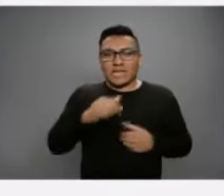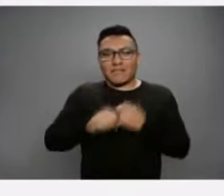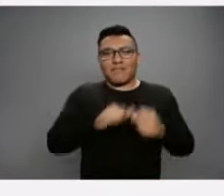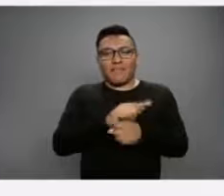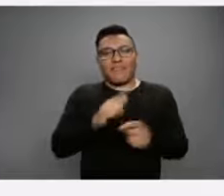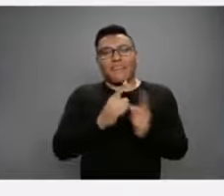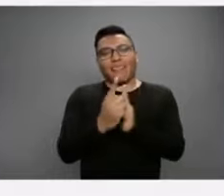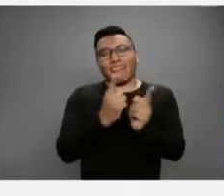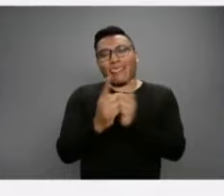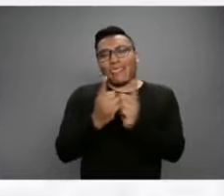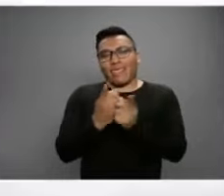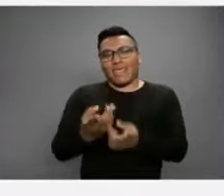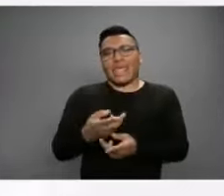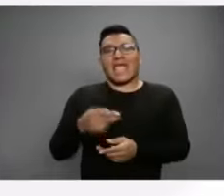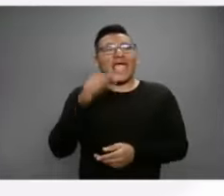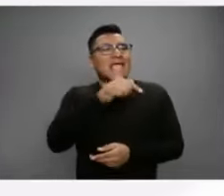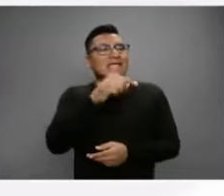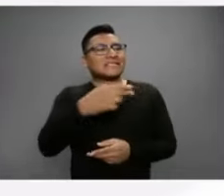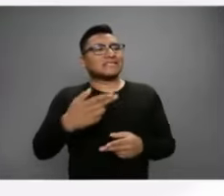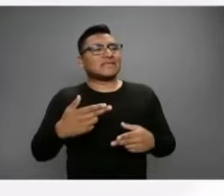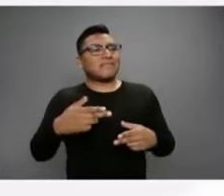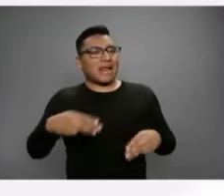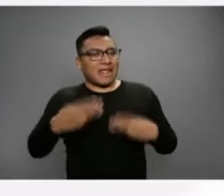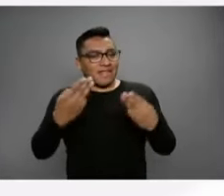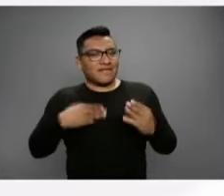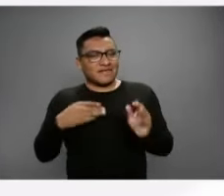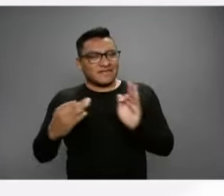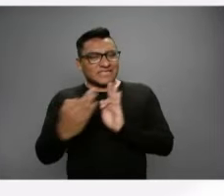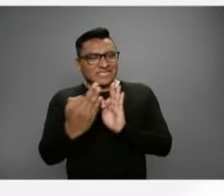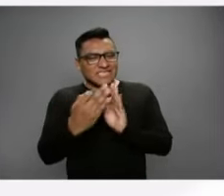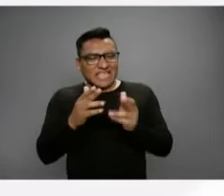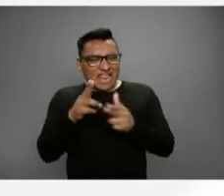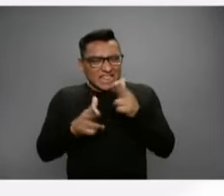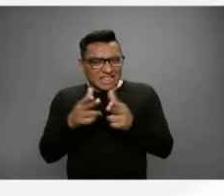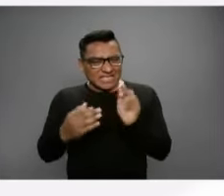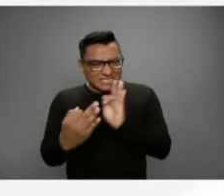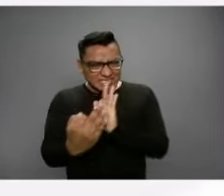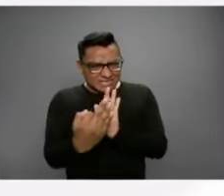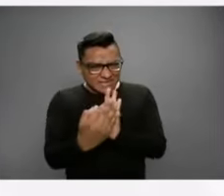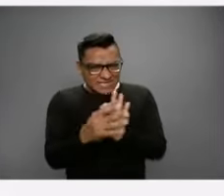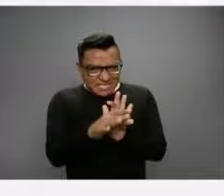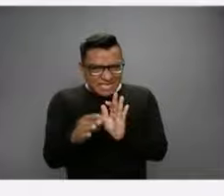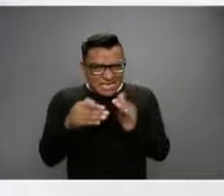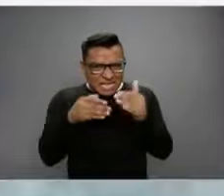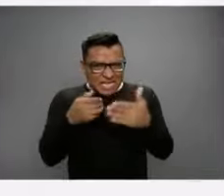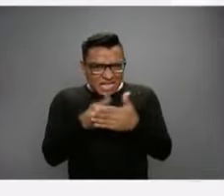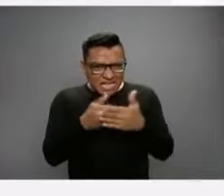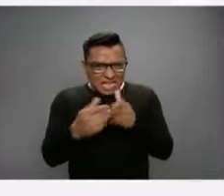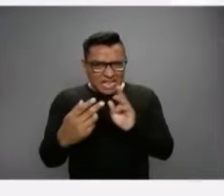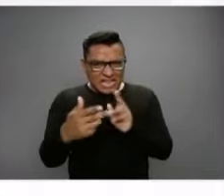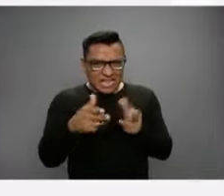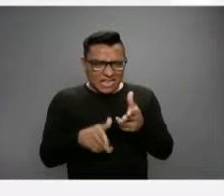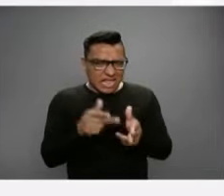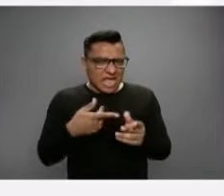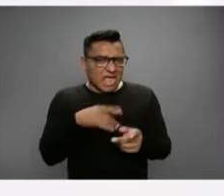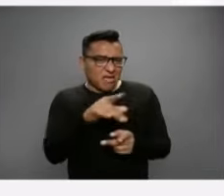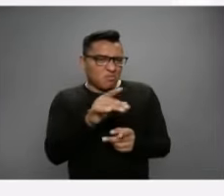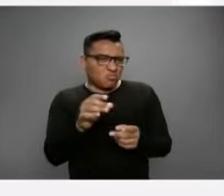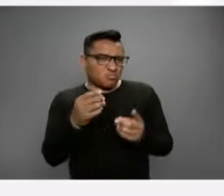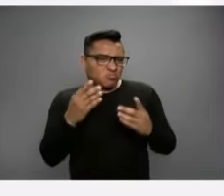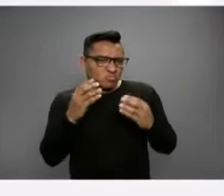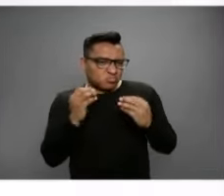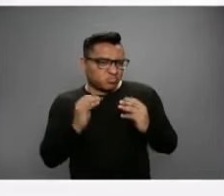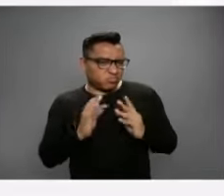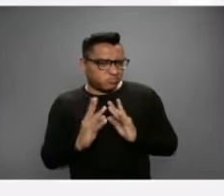mercado estaba muy cerca de una estación de trenes, y de ahí, de esa estación de trenes, muchos pasajeros viajaban,